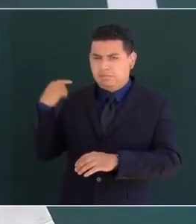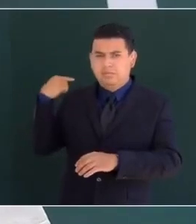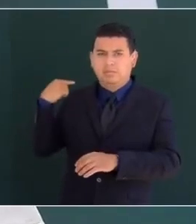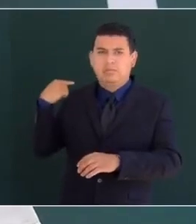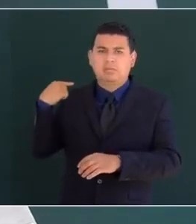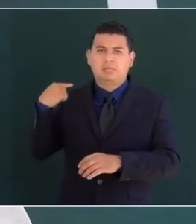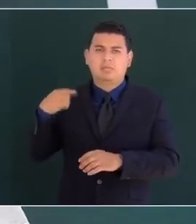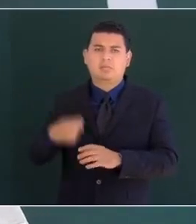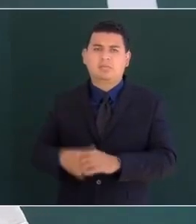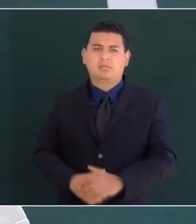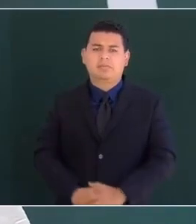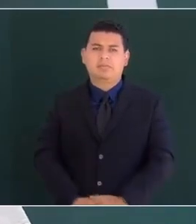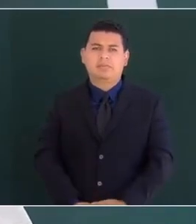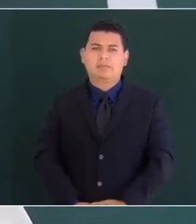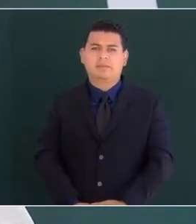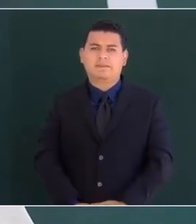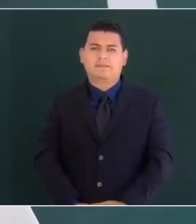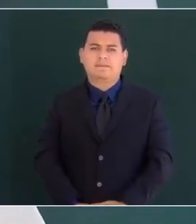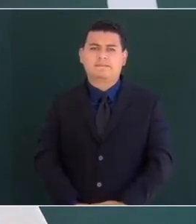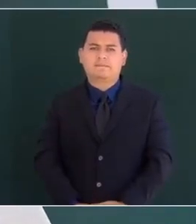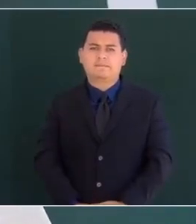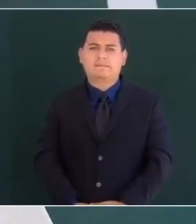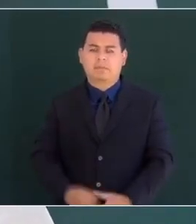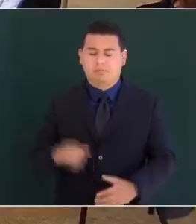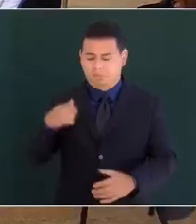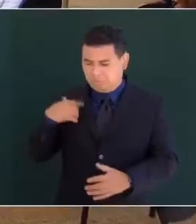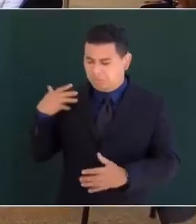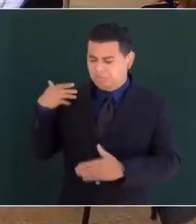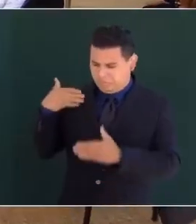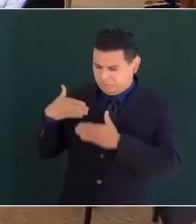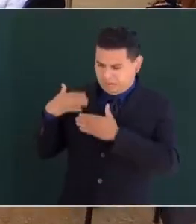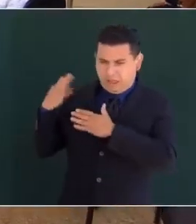Y hoy, en honor a Vicente Guerrero,